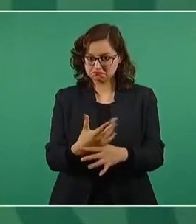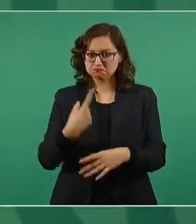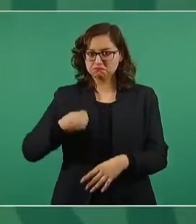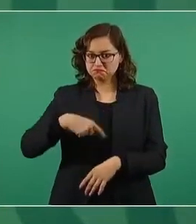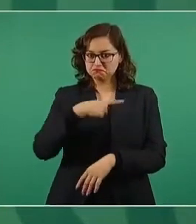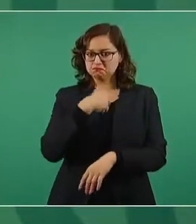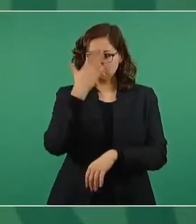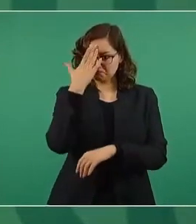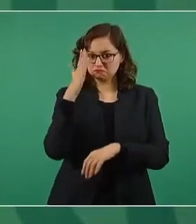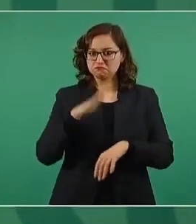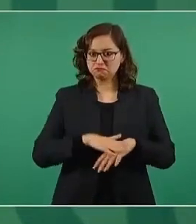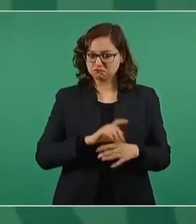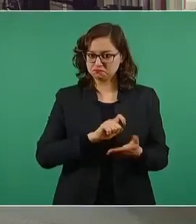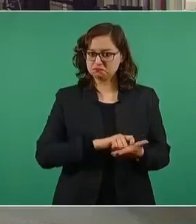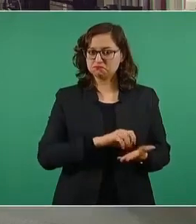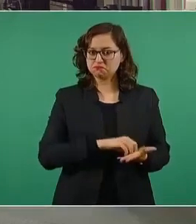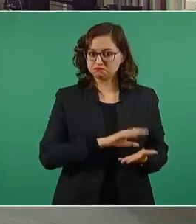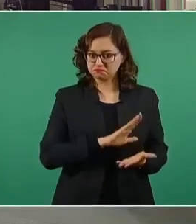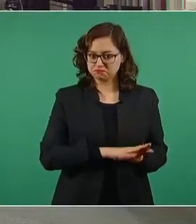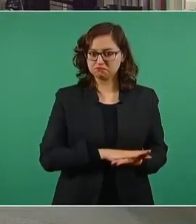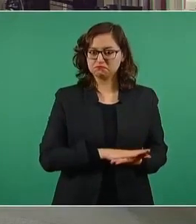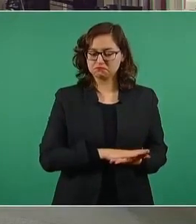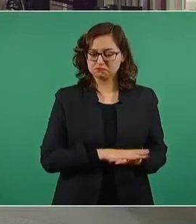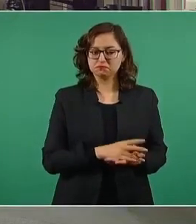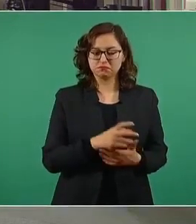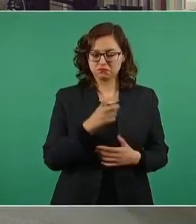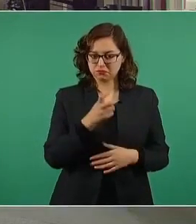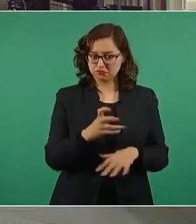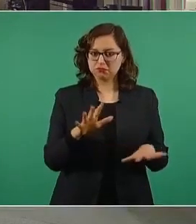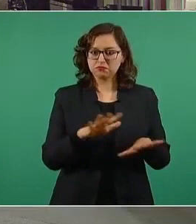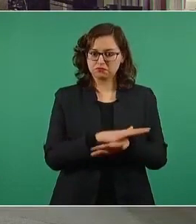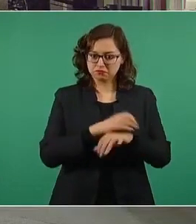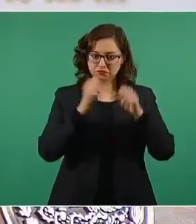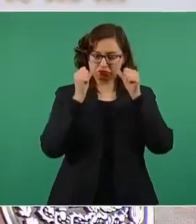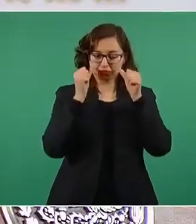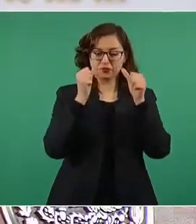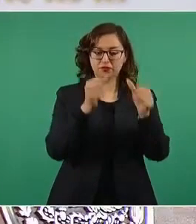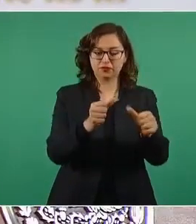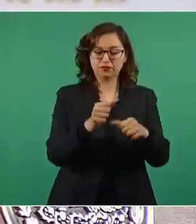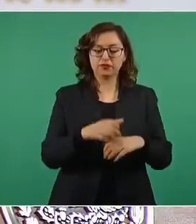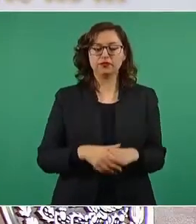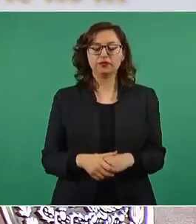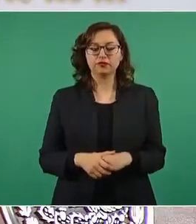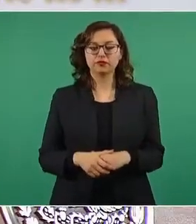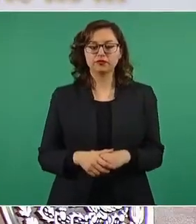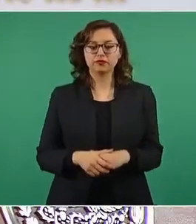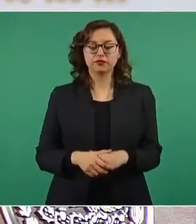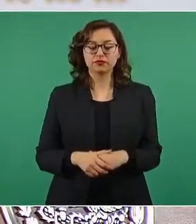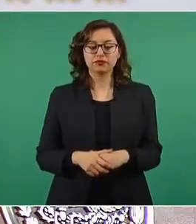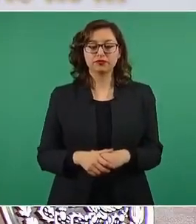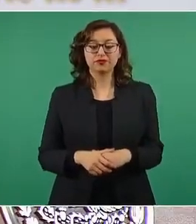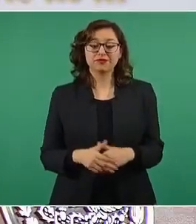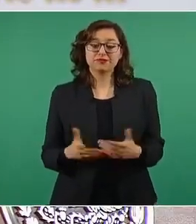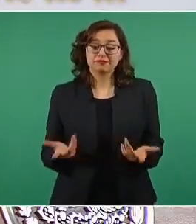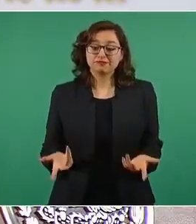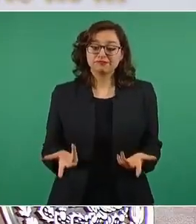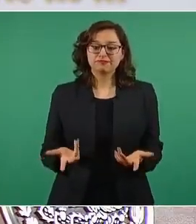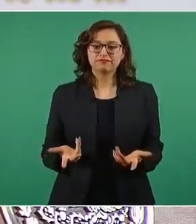diciendo y vamos a cambiar. Todo cambio de este tipo